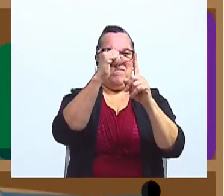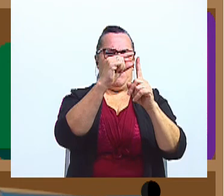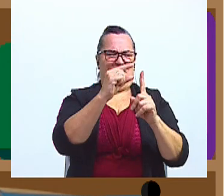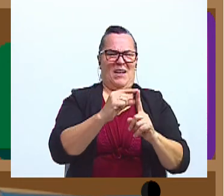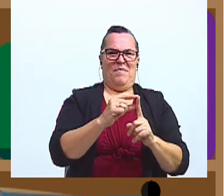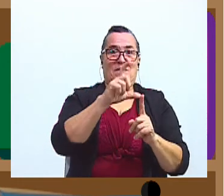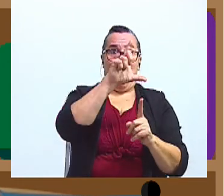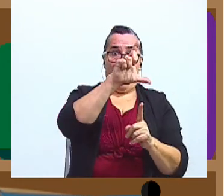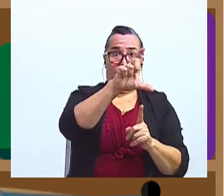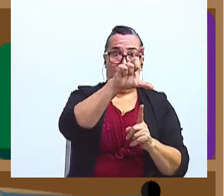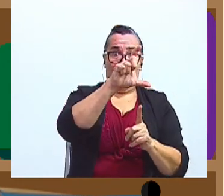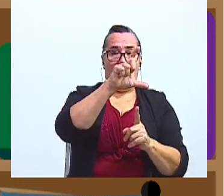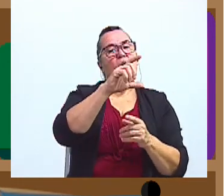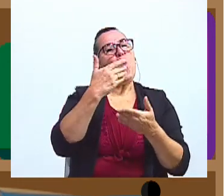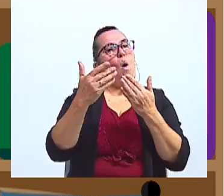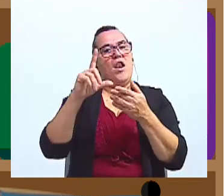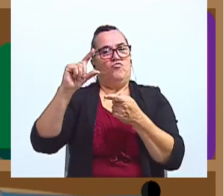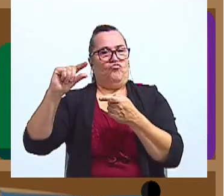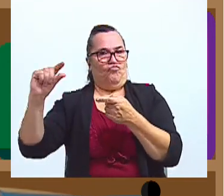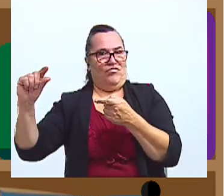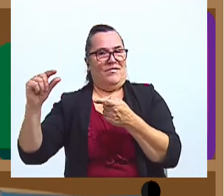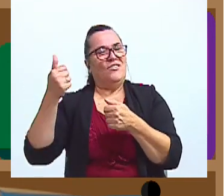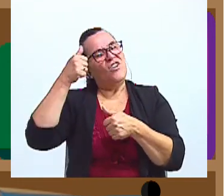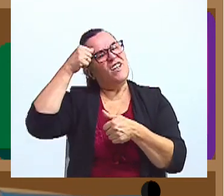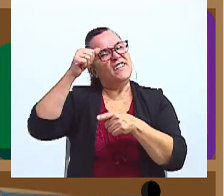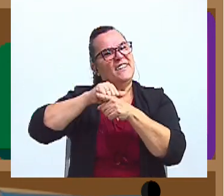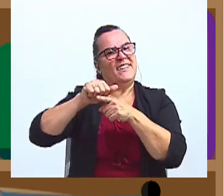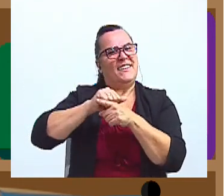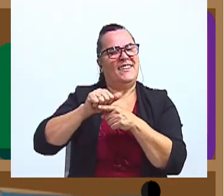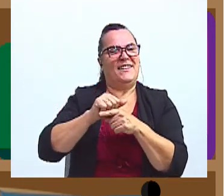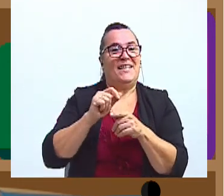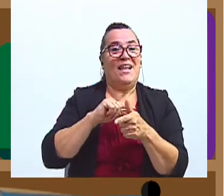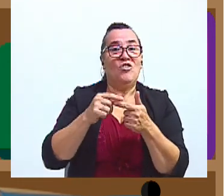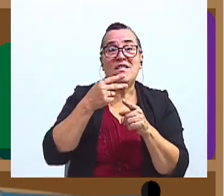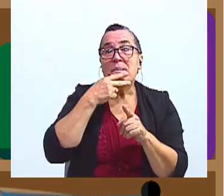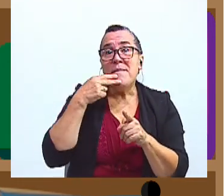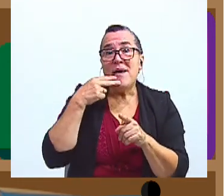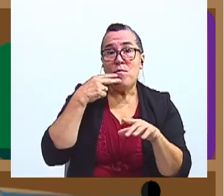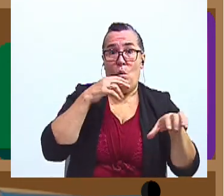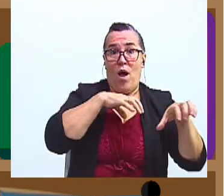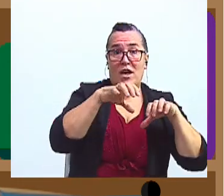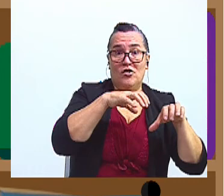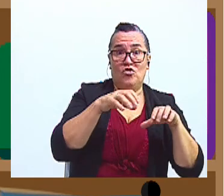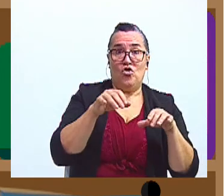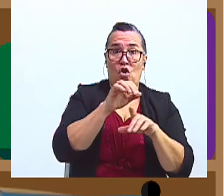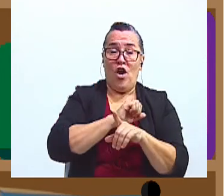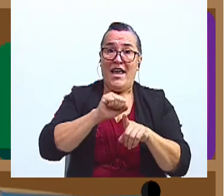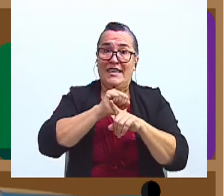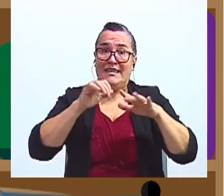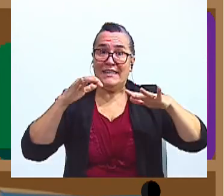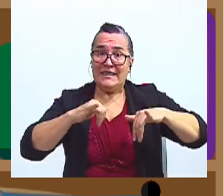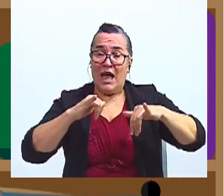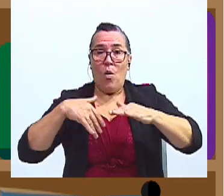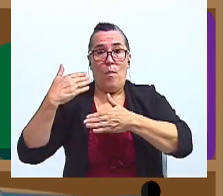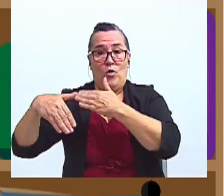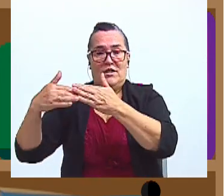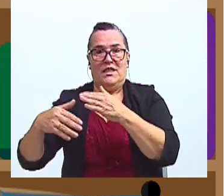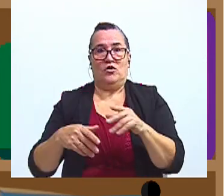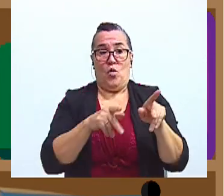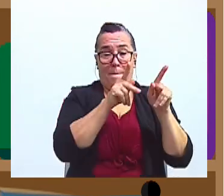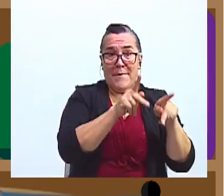mayúscula y cuáles no. Bueno, vamos a hacer un repaso pequeño. ¿Se acuerdan? El verbo, acción, estado de proceso, persona,